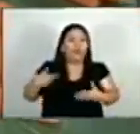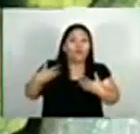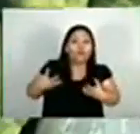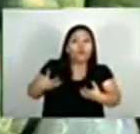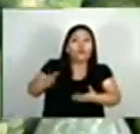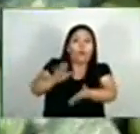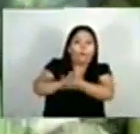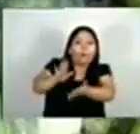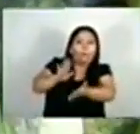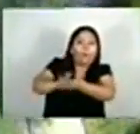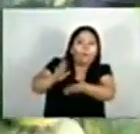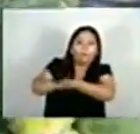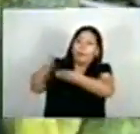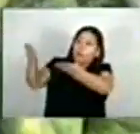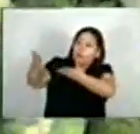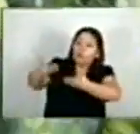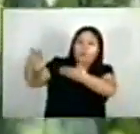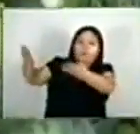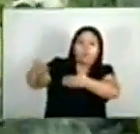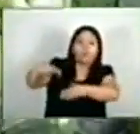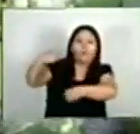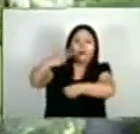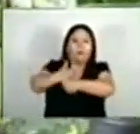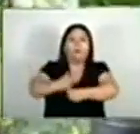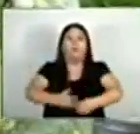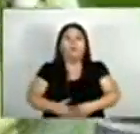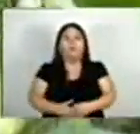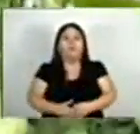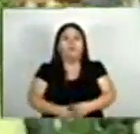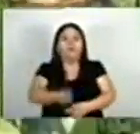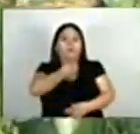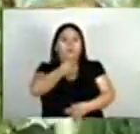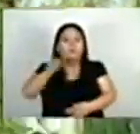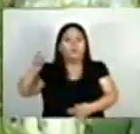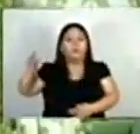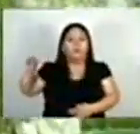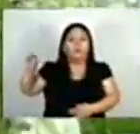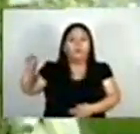que tiene el país de sus importaciones. Moise Bonilla, Noticiero. Gracias.